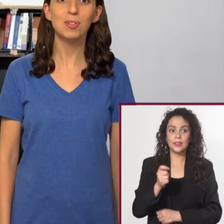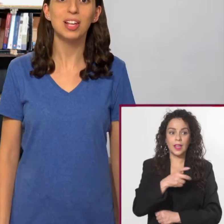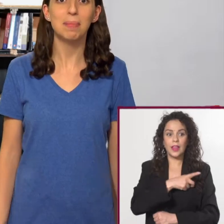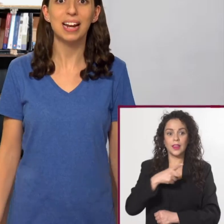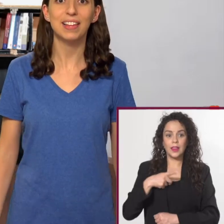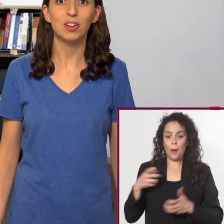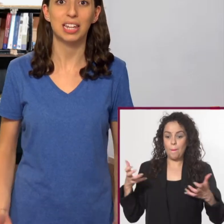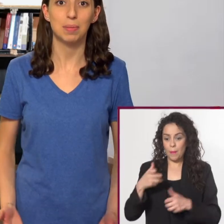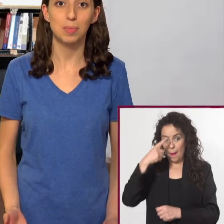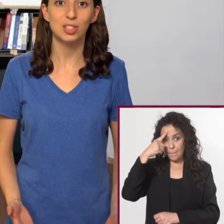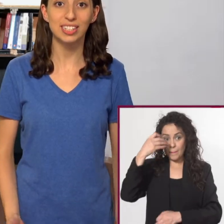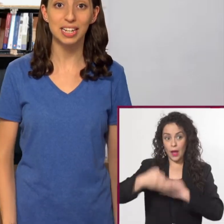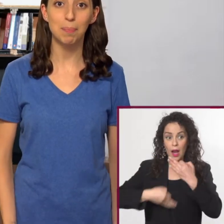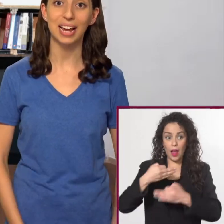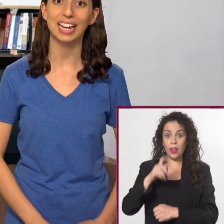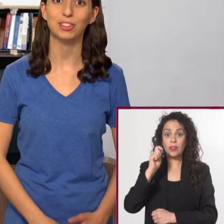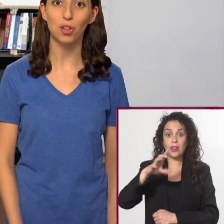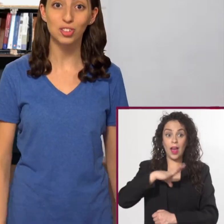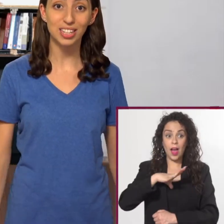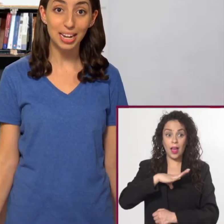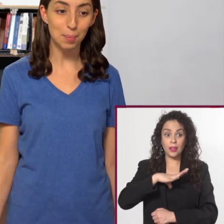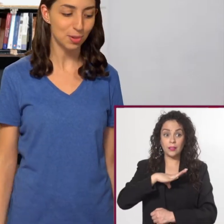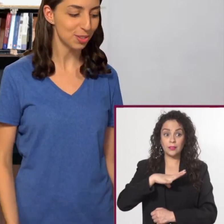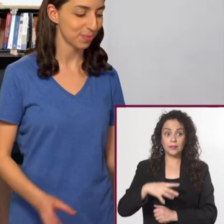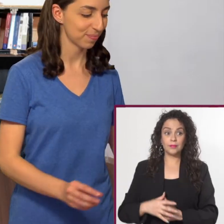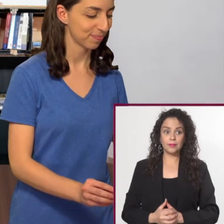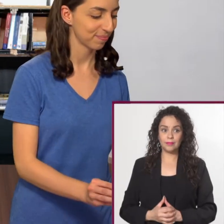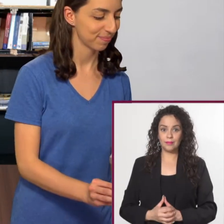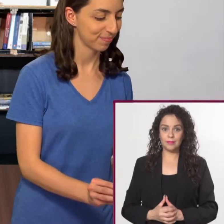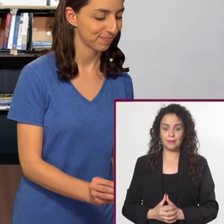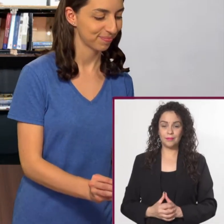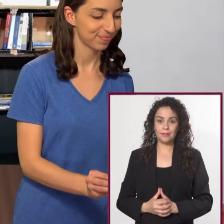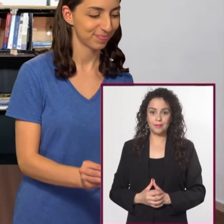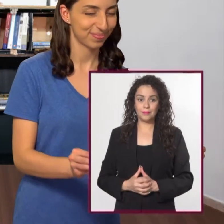Vamos a hablar de lo que debemos hacer para que todos tengamos